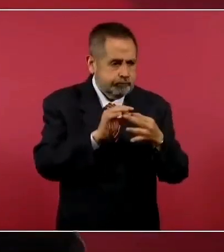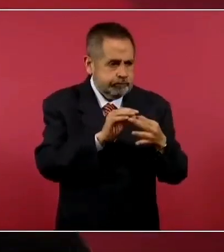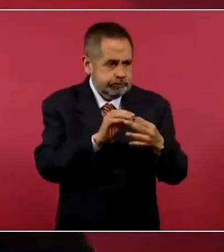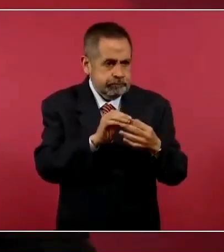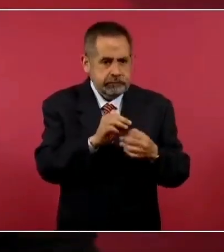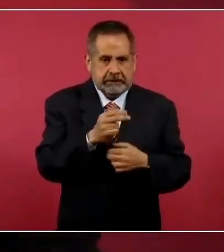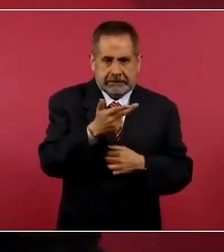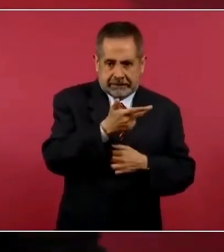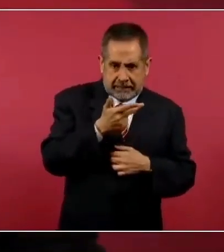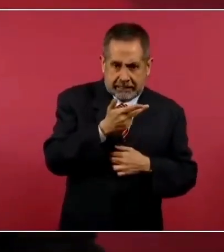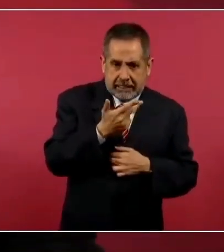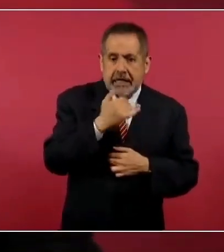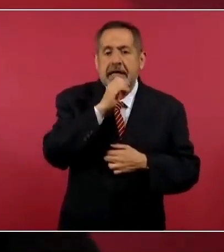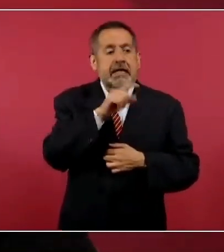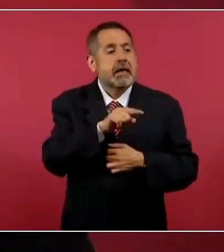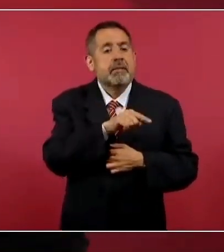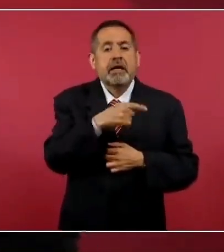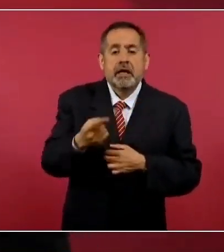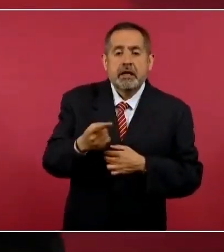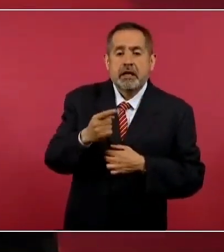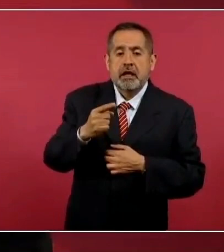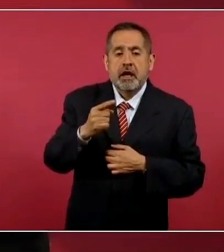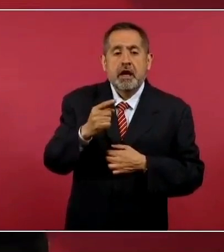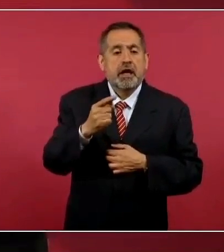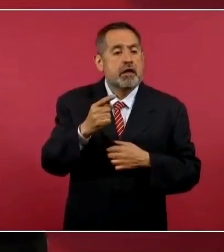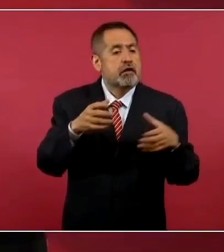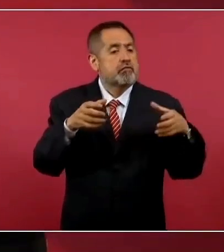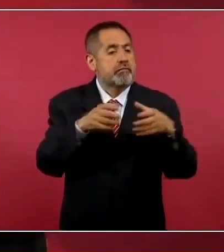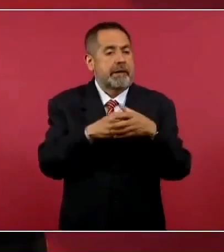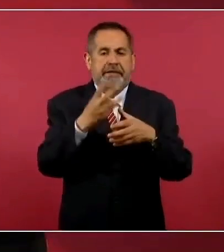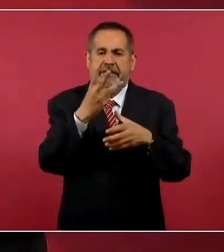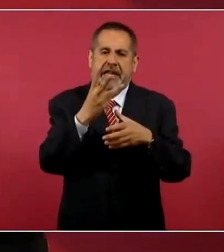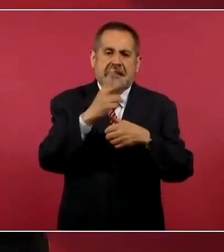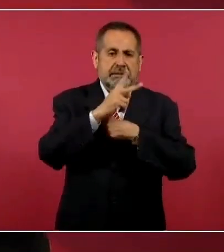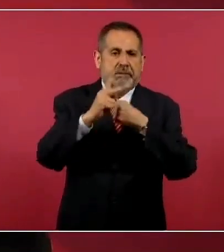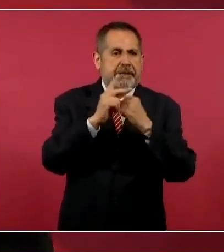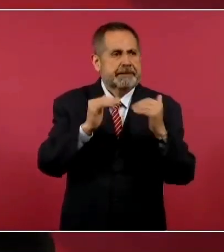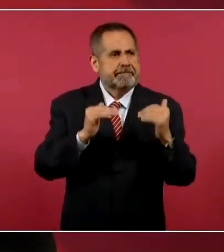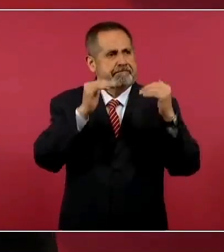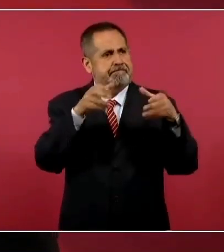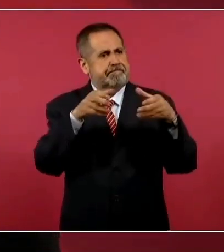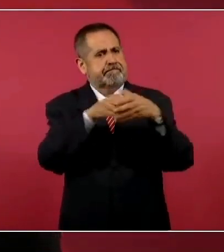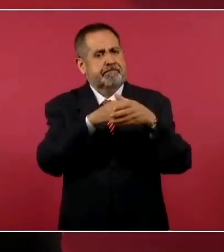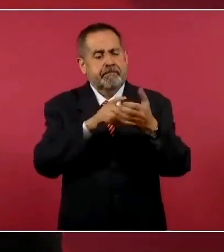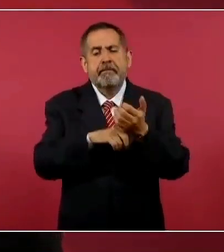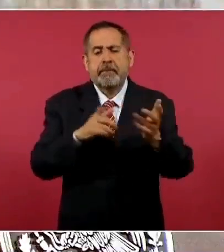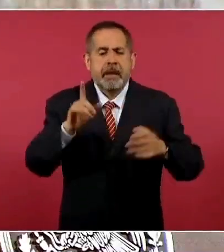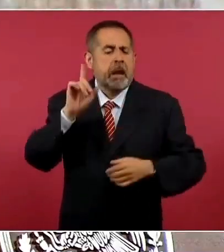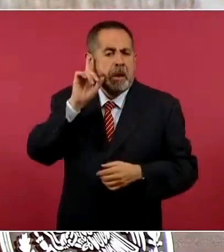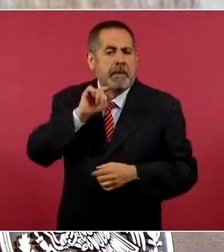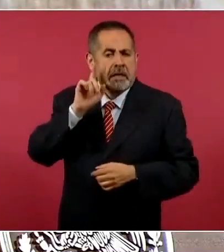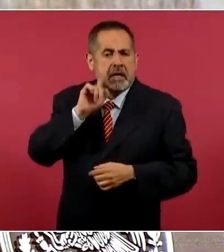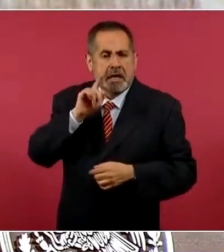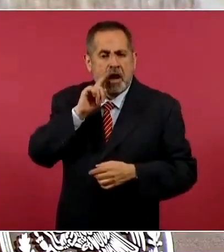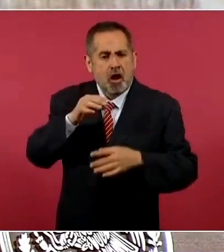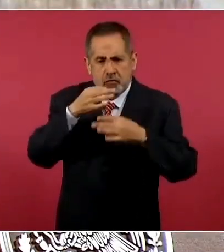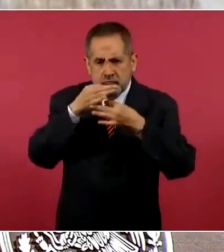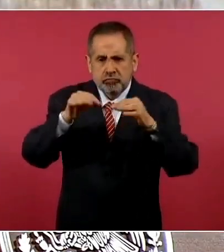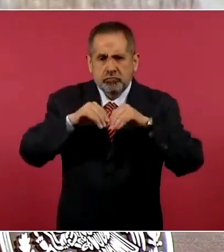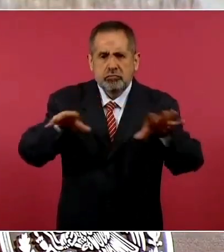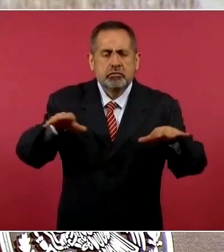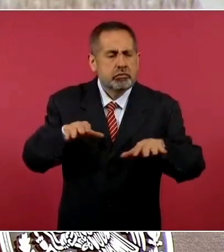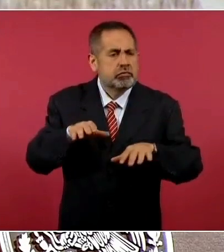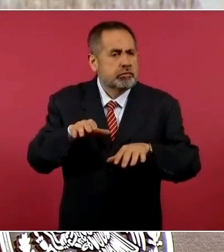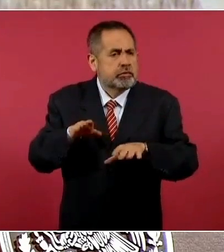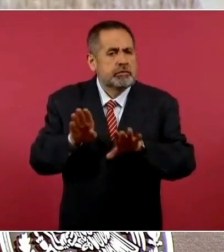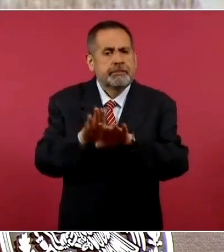la cumbre de los tres países. Entonces, ya mañana se va a especificar